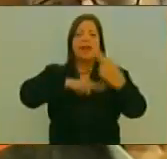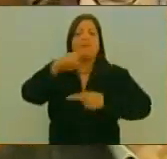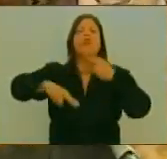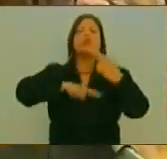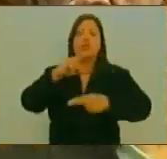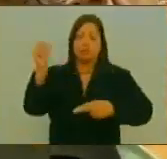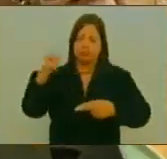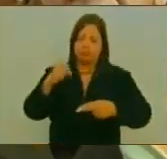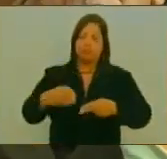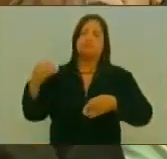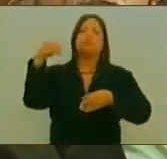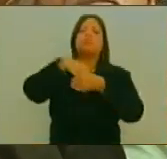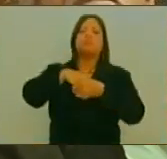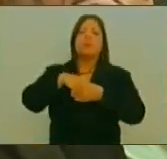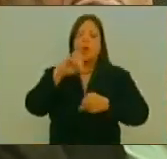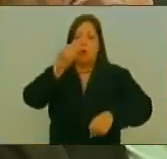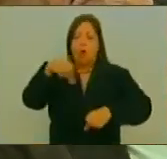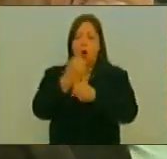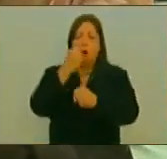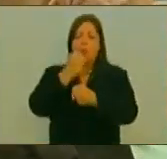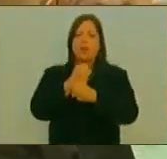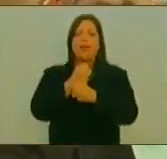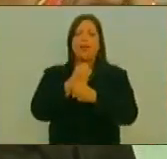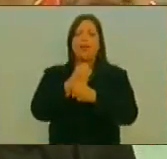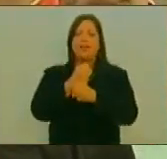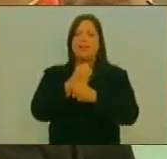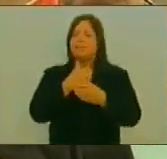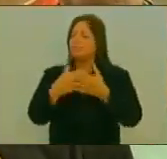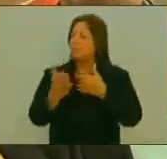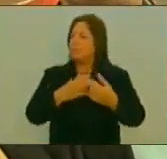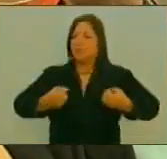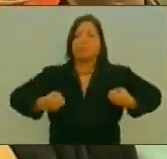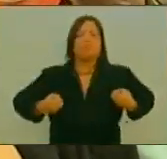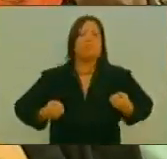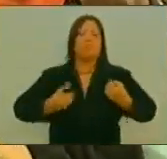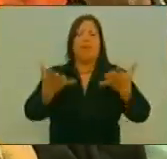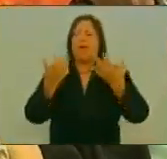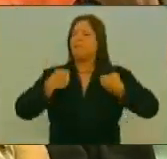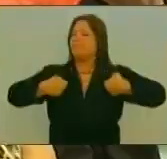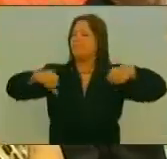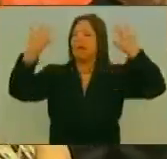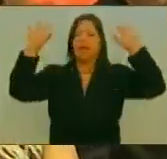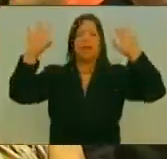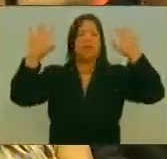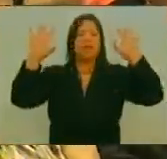Y esta clase Obrera Dará lo que tenga Que dar Por esta revolución